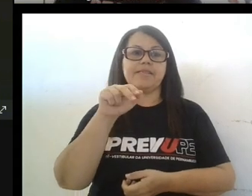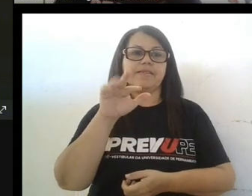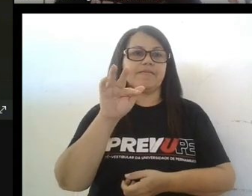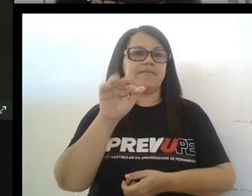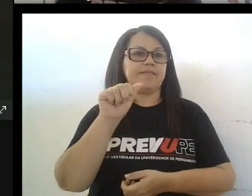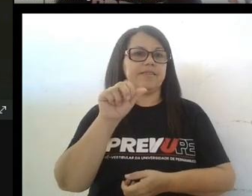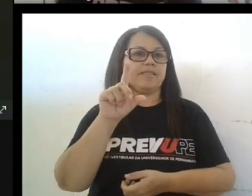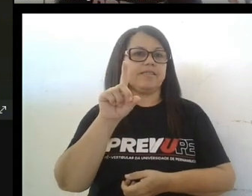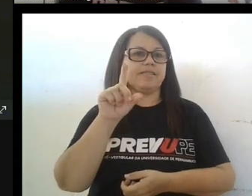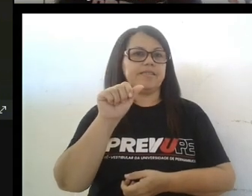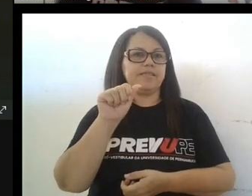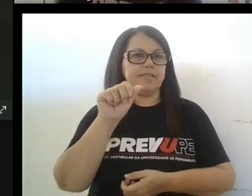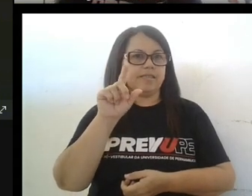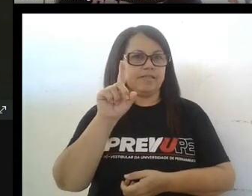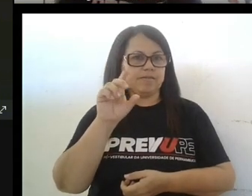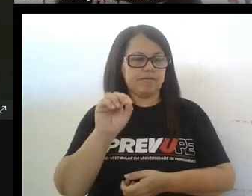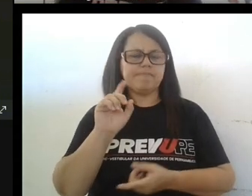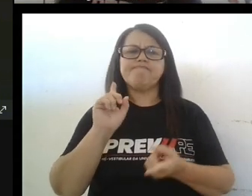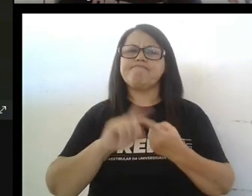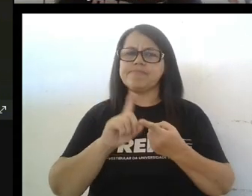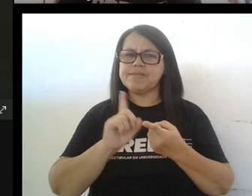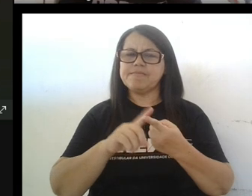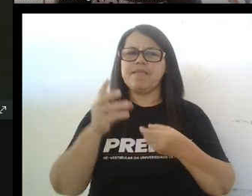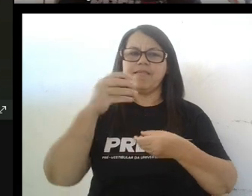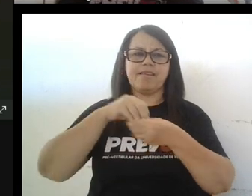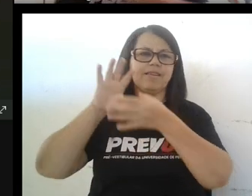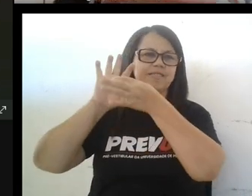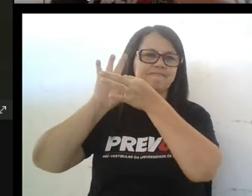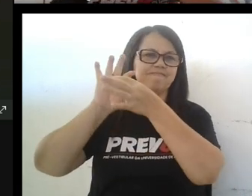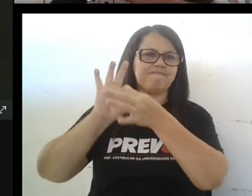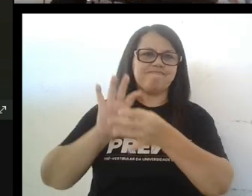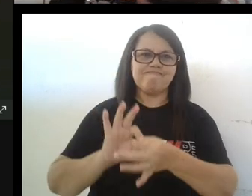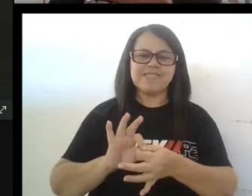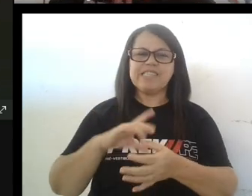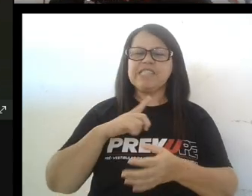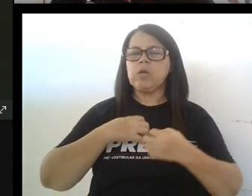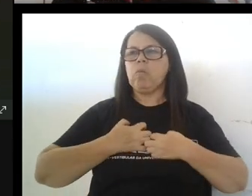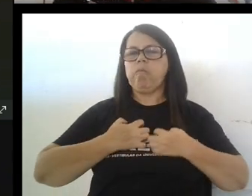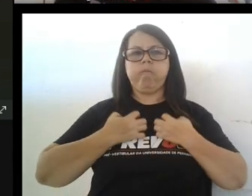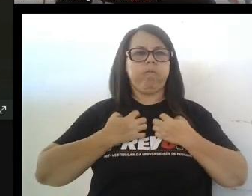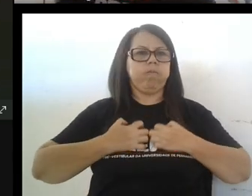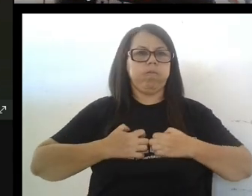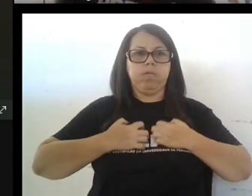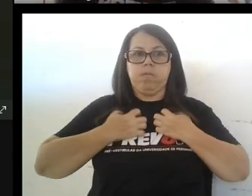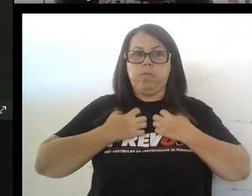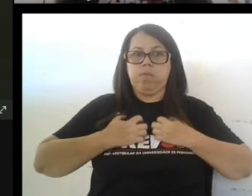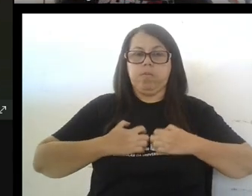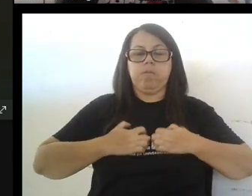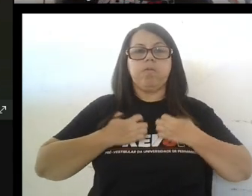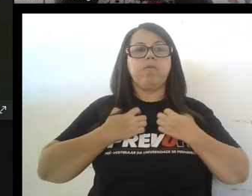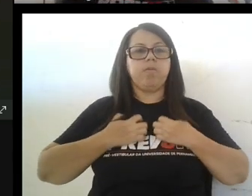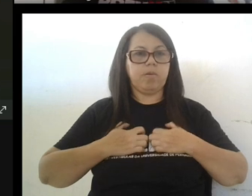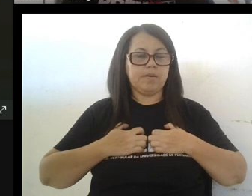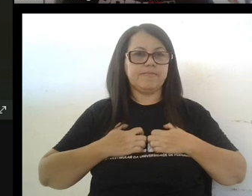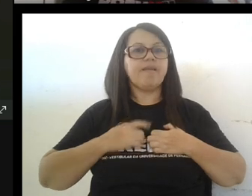enfadada también se aplica a ese contexto no de tener mucha rabia entonces es considerada